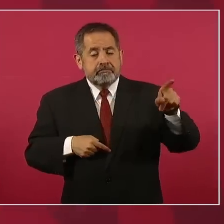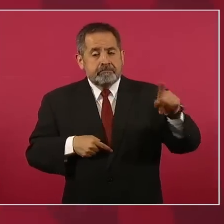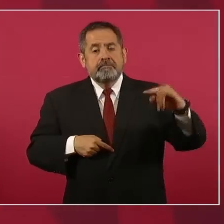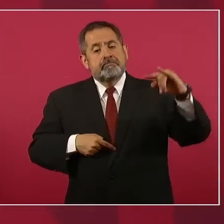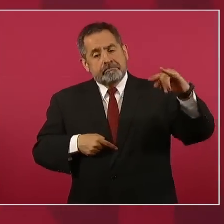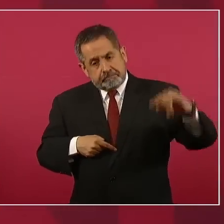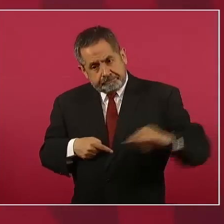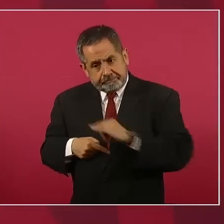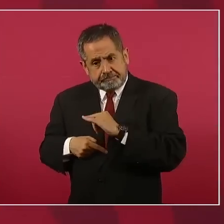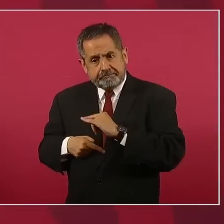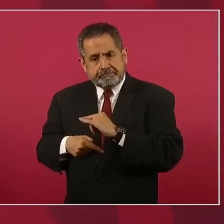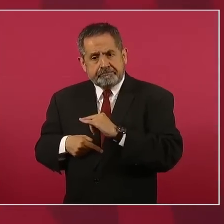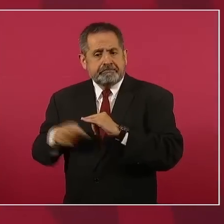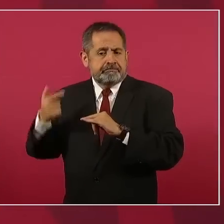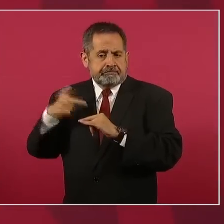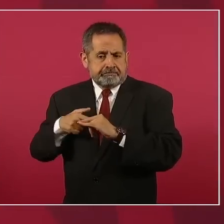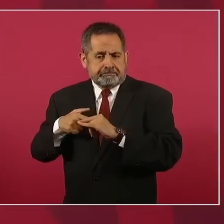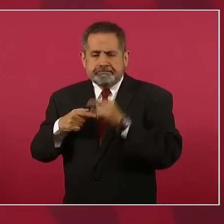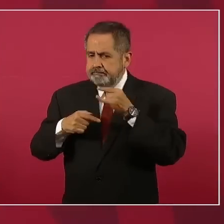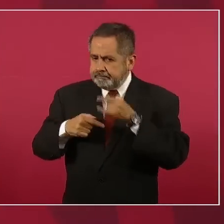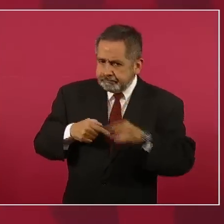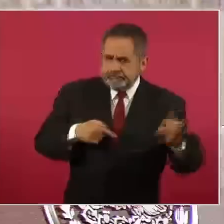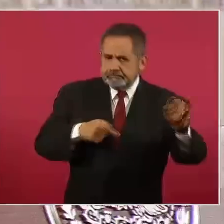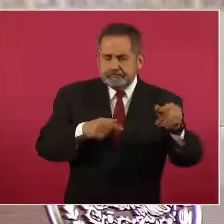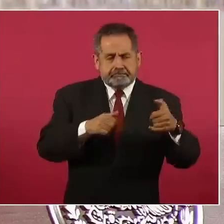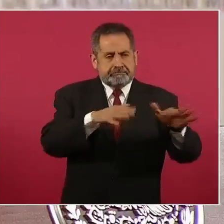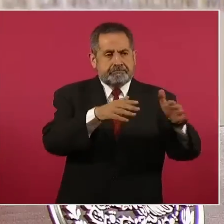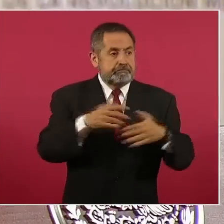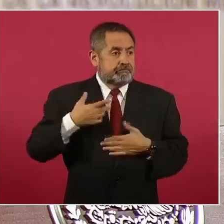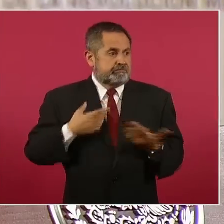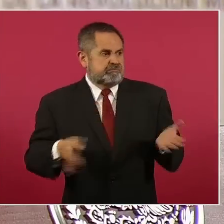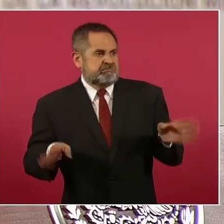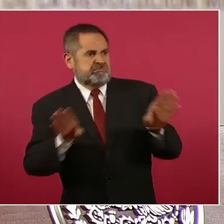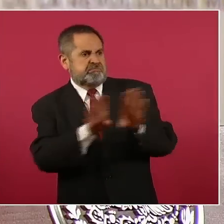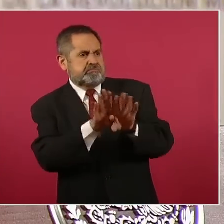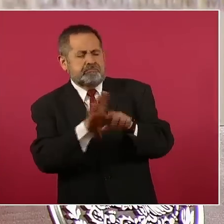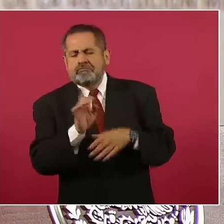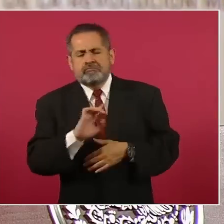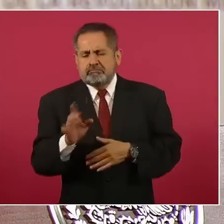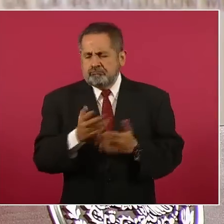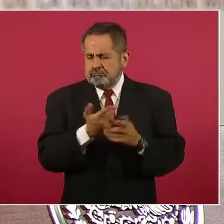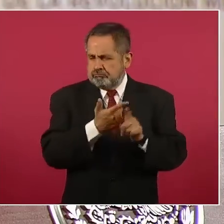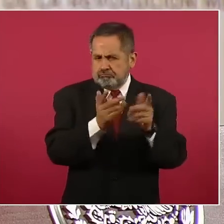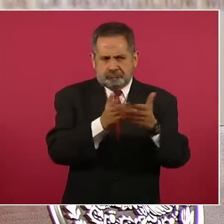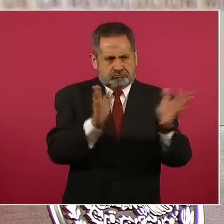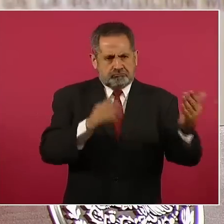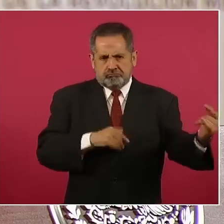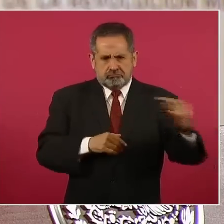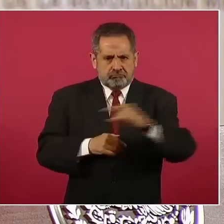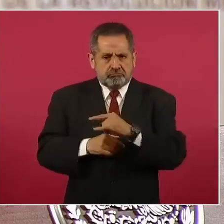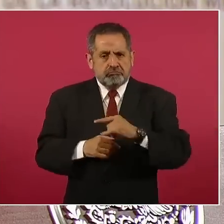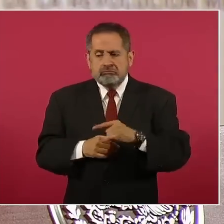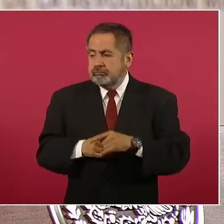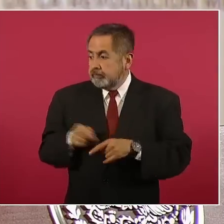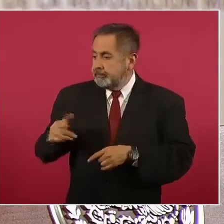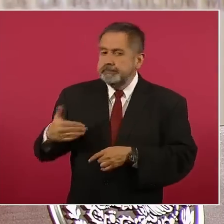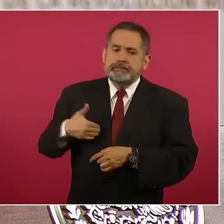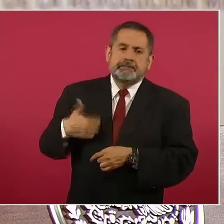que no vamos a cerrar la frontera, y pueden pagar menos